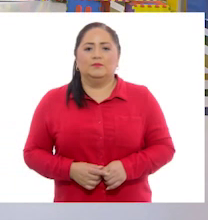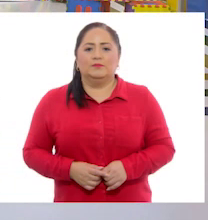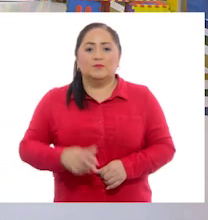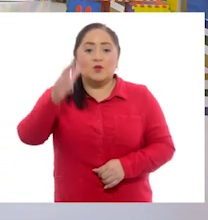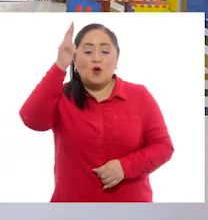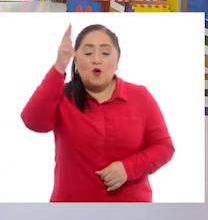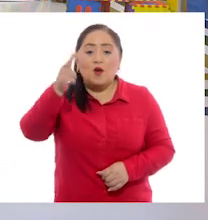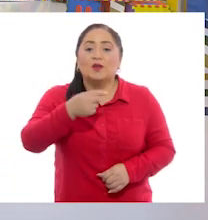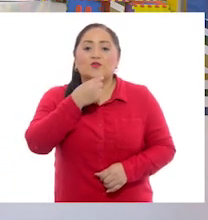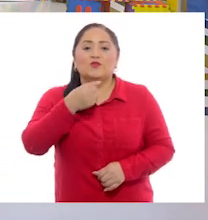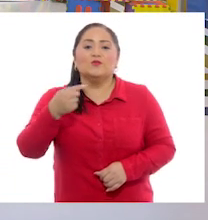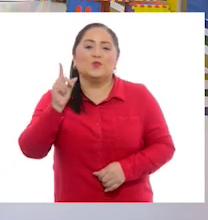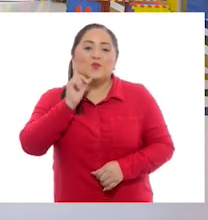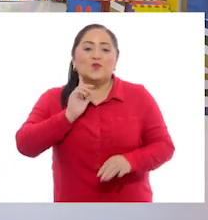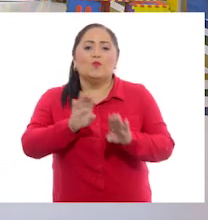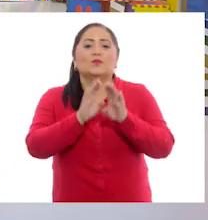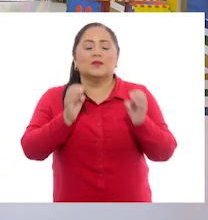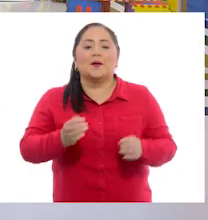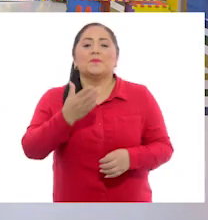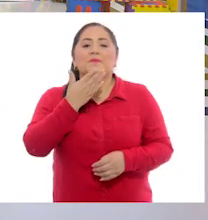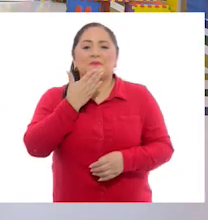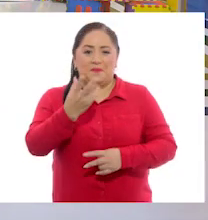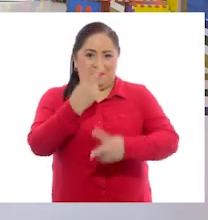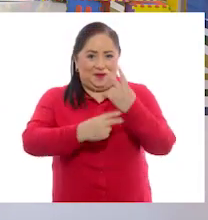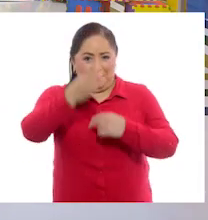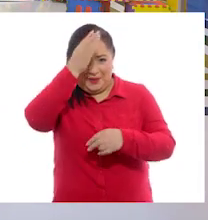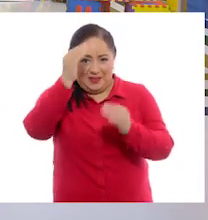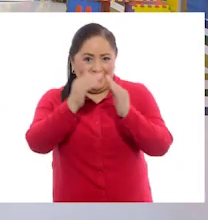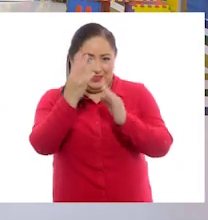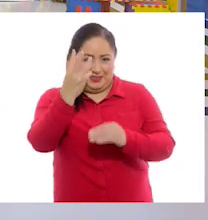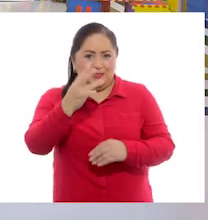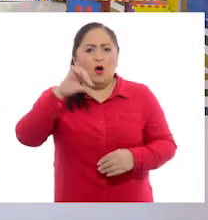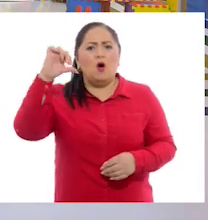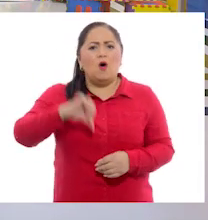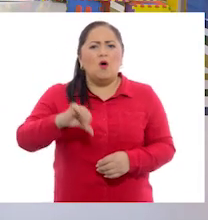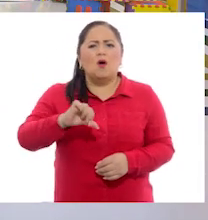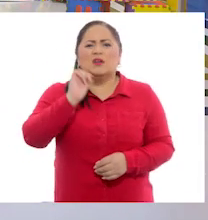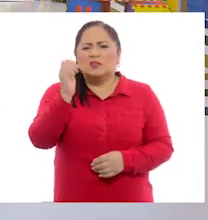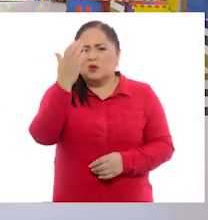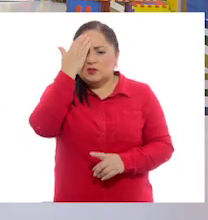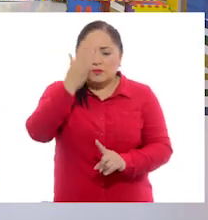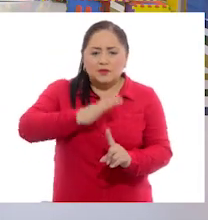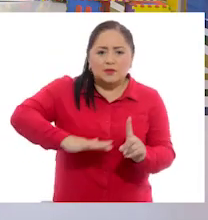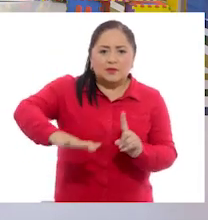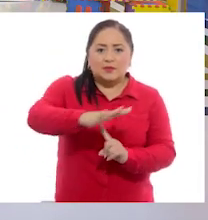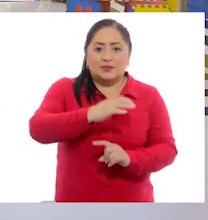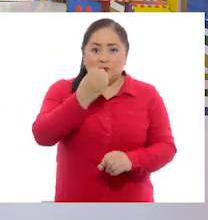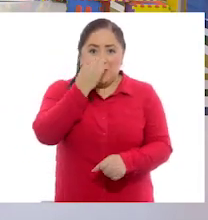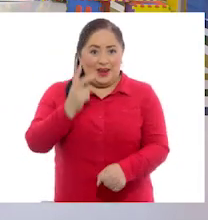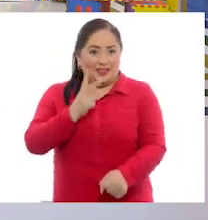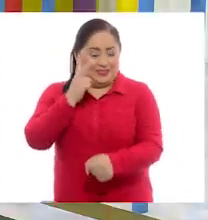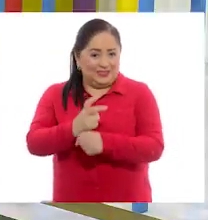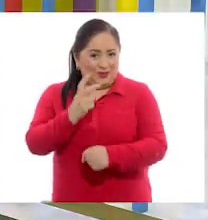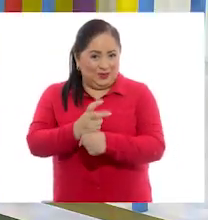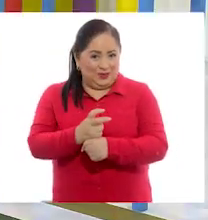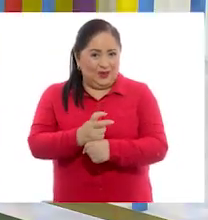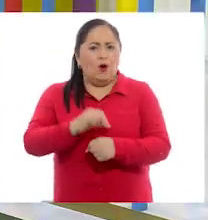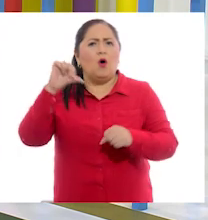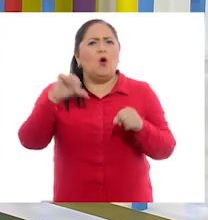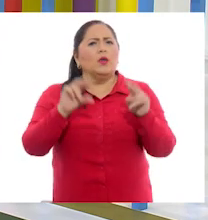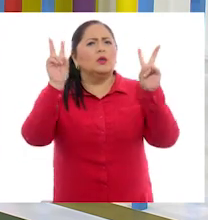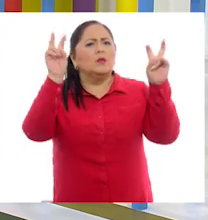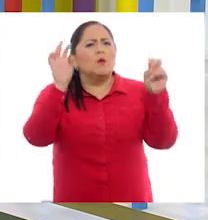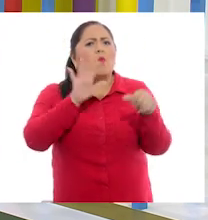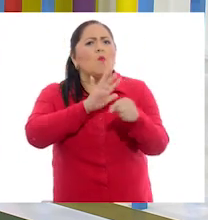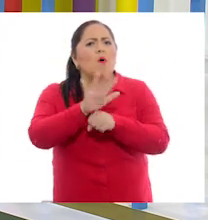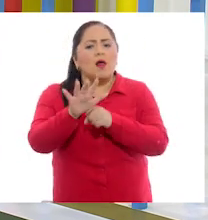¡Hola, niñas y niños! ¿Cómo están? Bienvenidos a Aprenda en Casa 3. Hoy en tu asignatura de conocimiento del medio de segundo grado, el tema